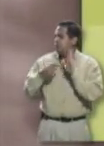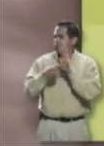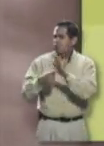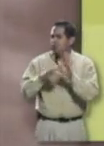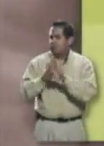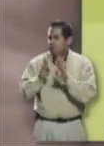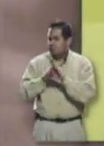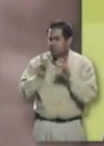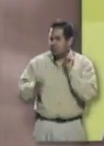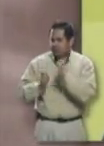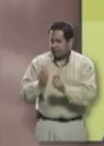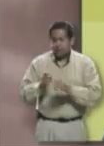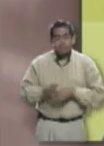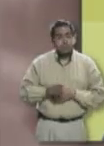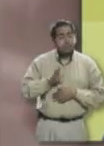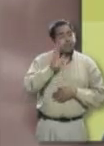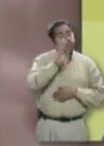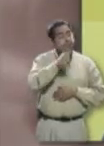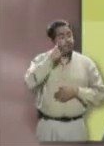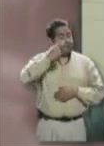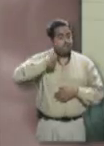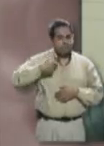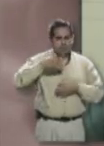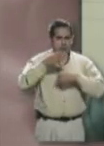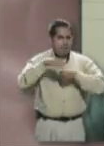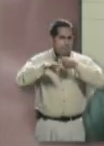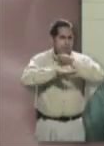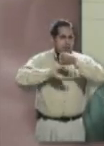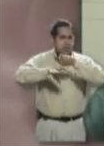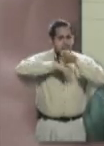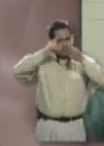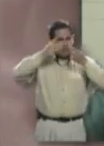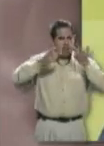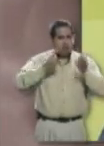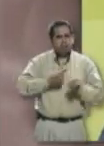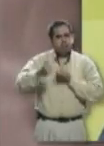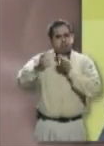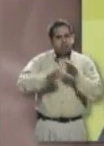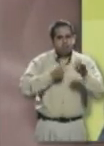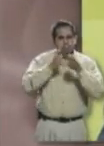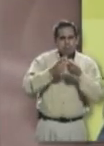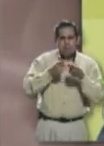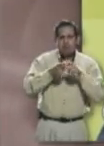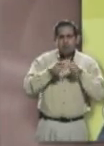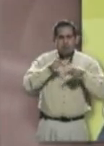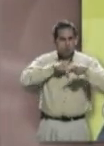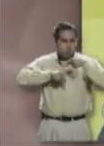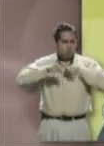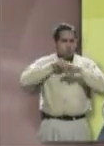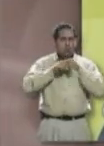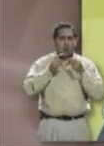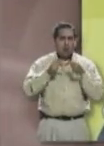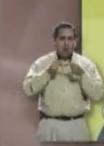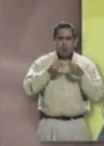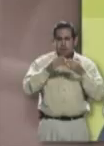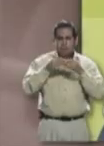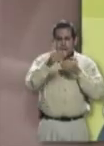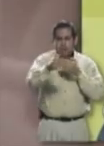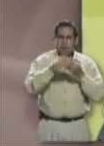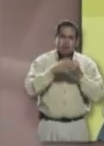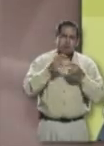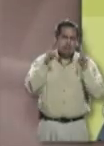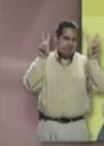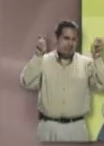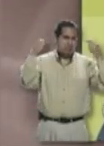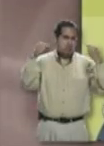patinar? Bueno, aquí traes un poco de tu entrenamiento técnico. Bueno, los ejercicios básicos dentro del patinaje sobre hielo es scully hacia atrás, scully hacia adelante,